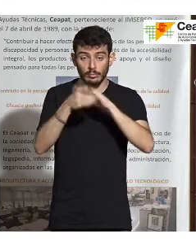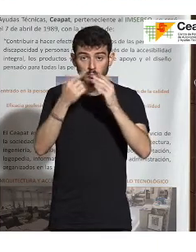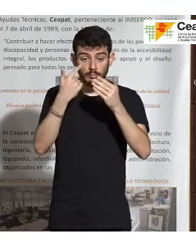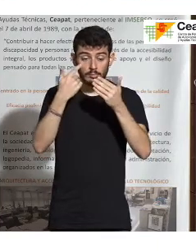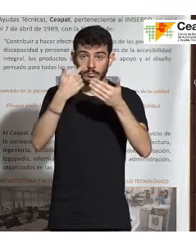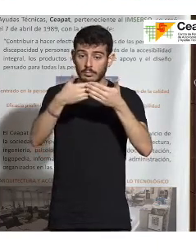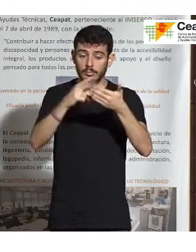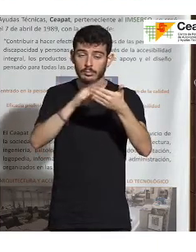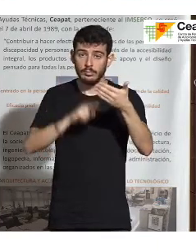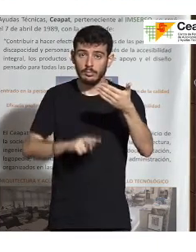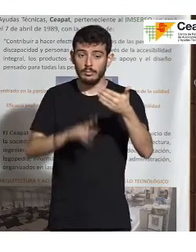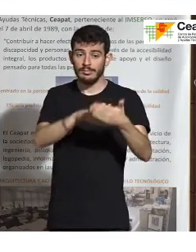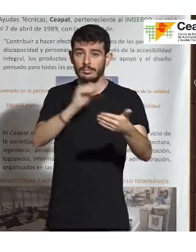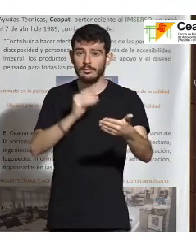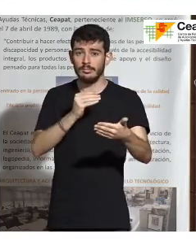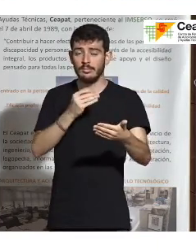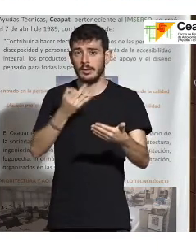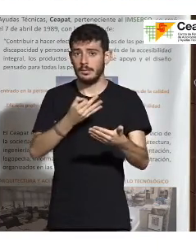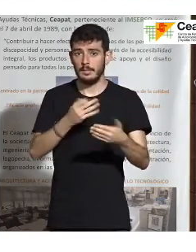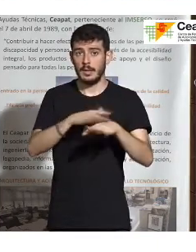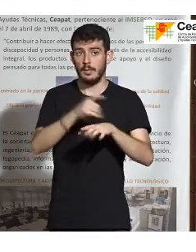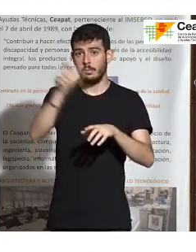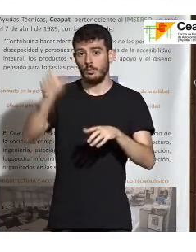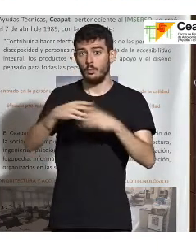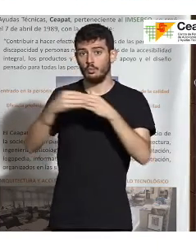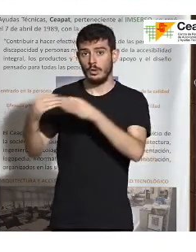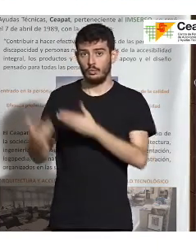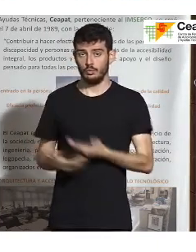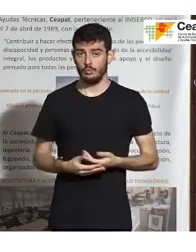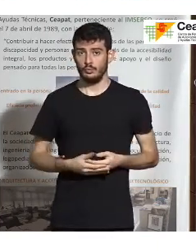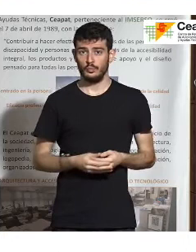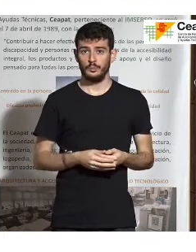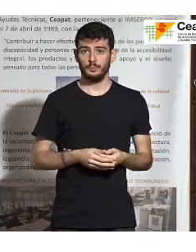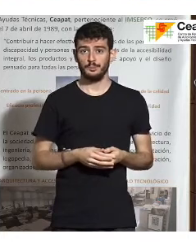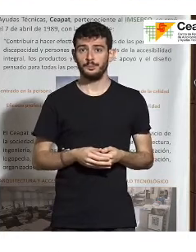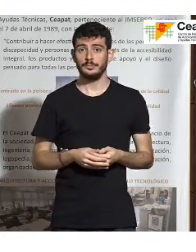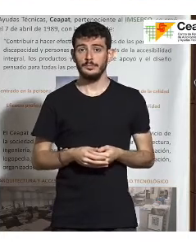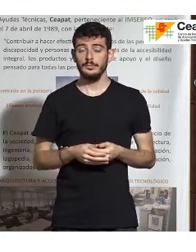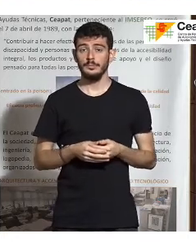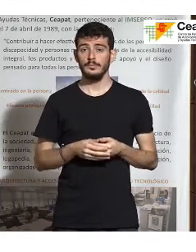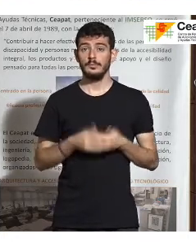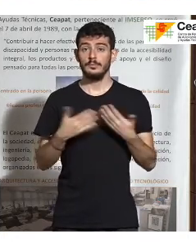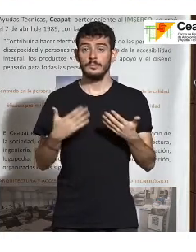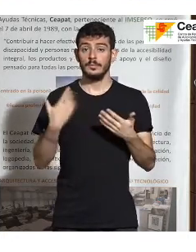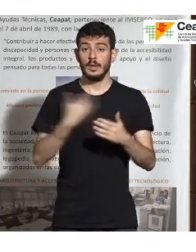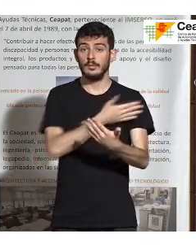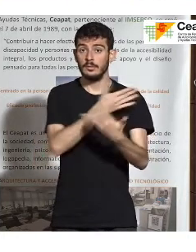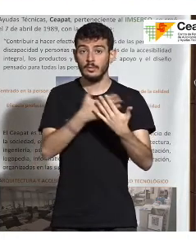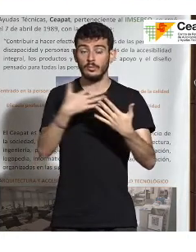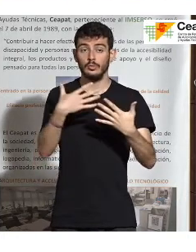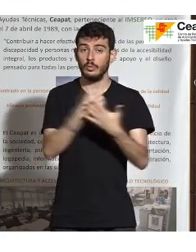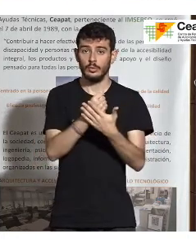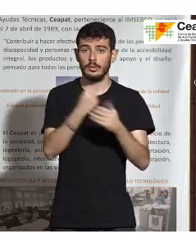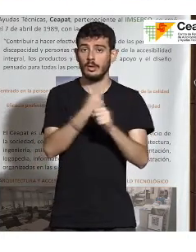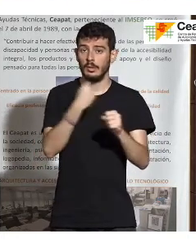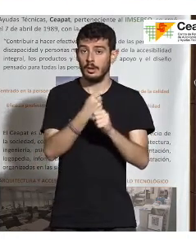comprensible para los usuarios. Bueno, pues todo eso se ha trabajado también. Digamos que hemos trabajado